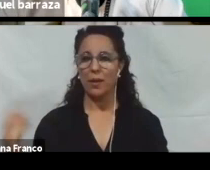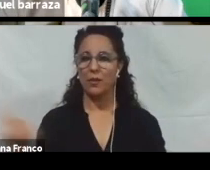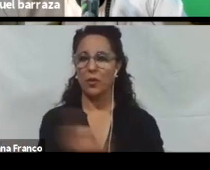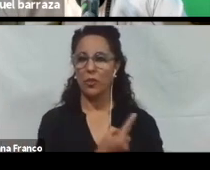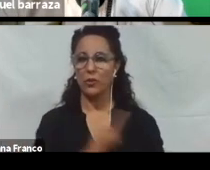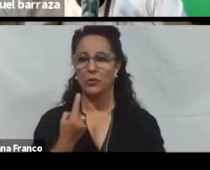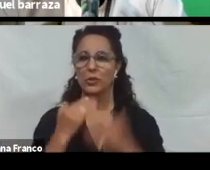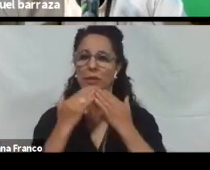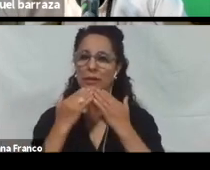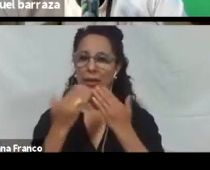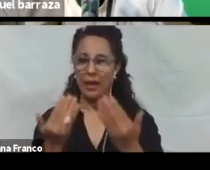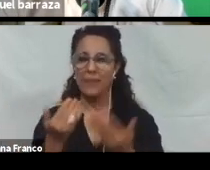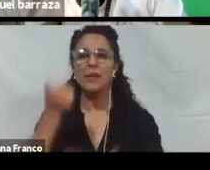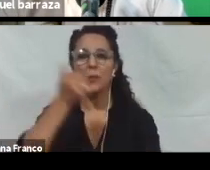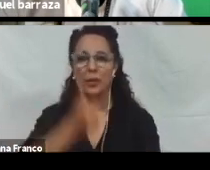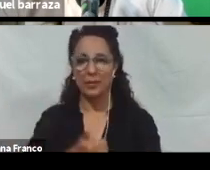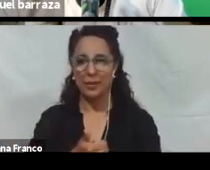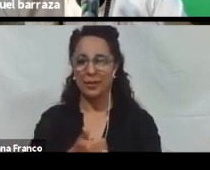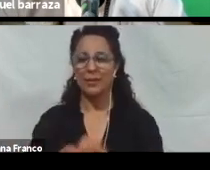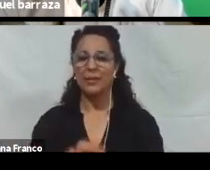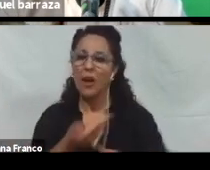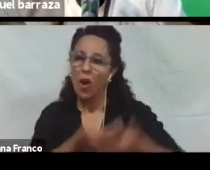Gracias por estar. Y por compartir. Este espacio.